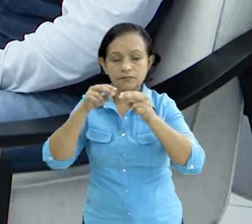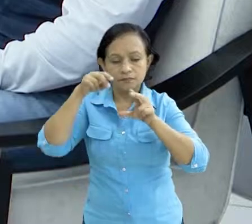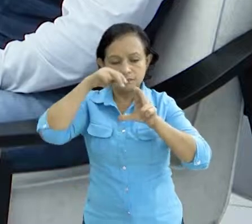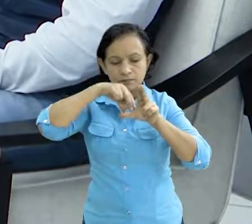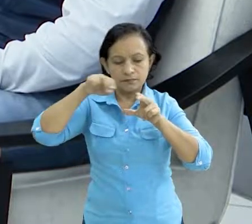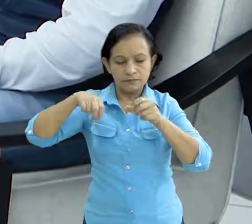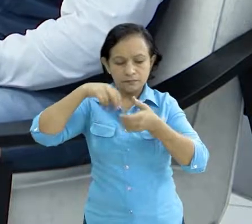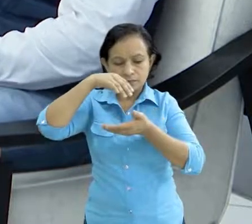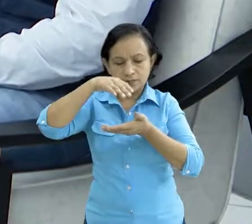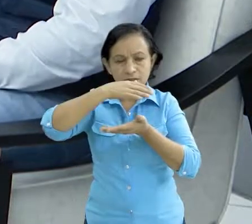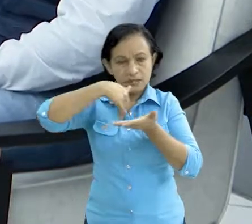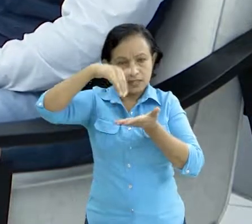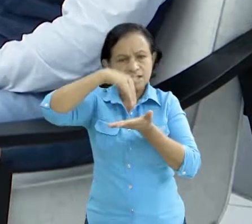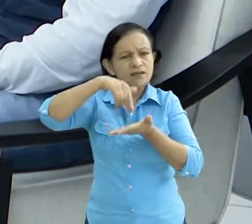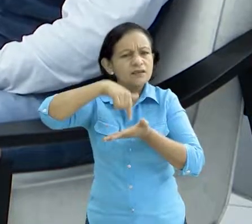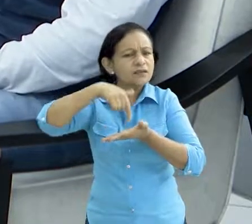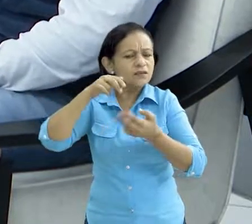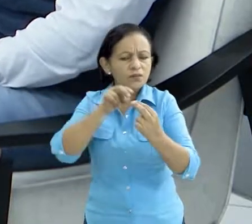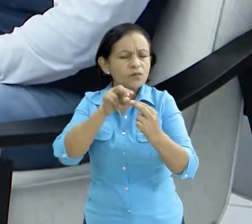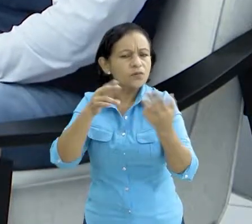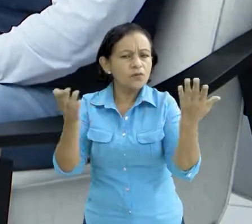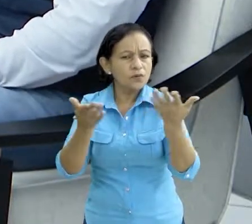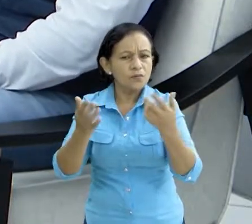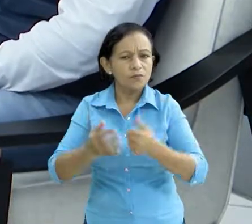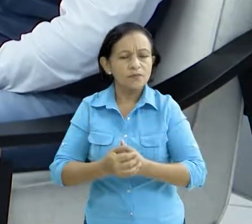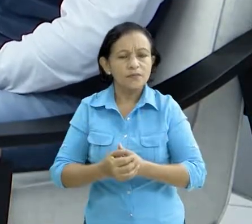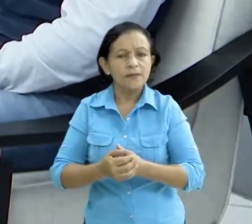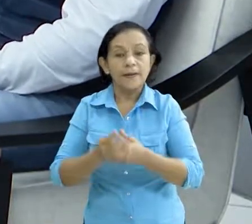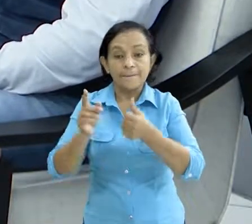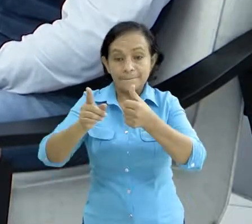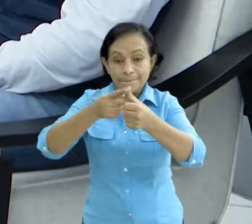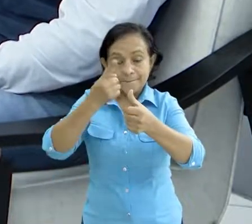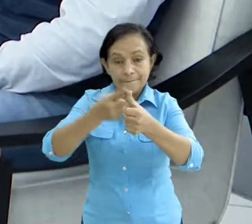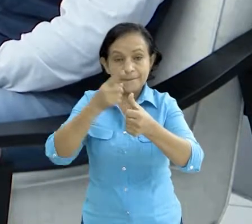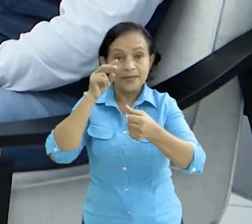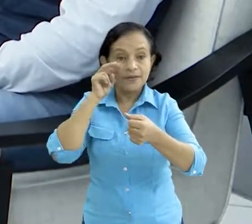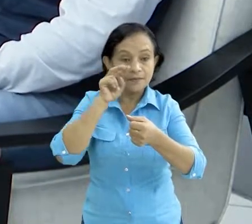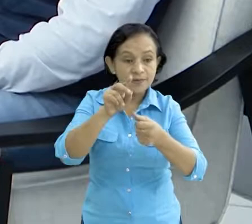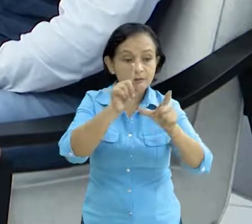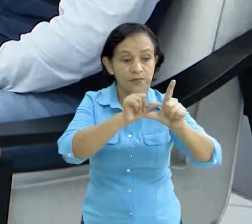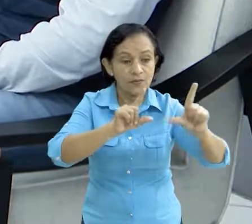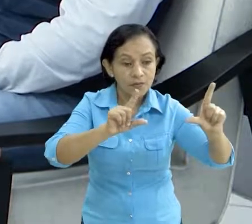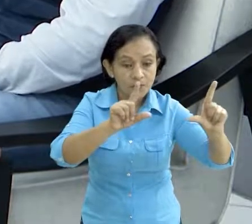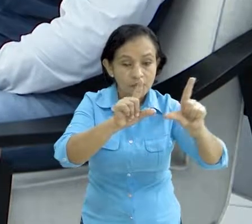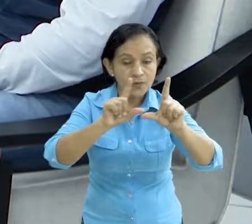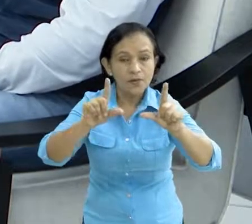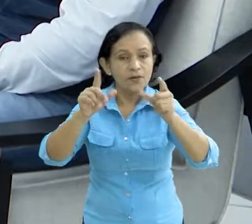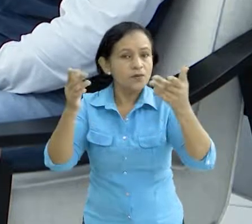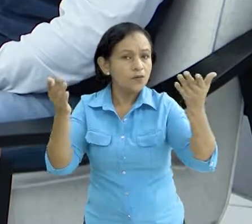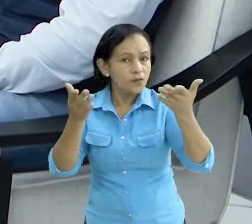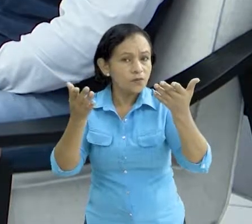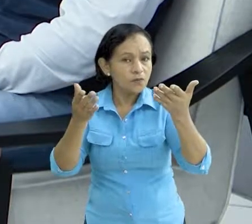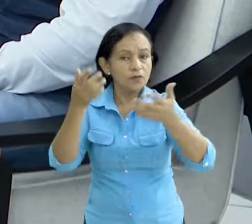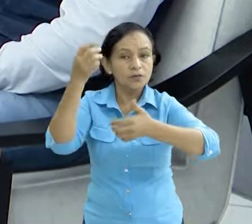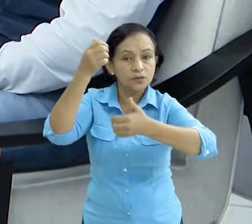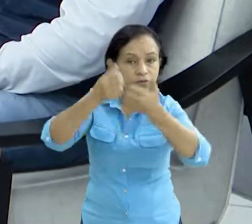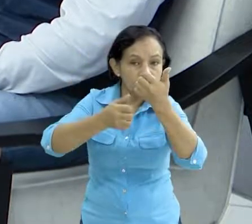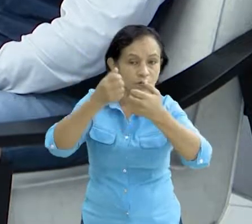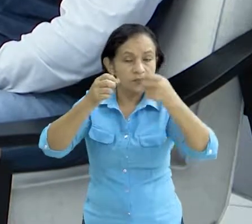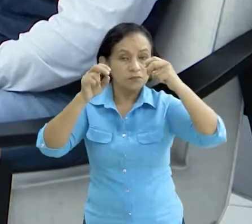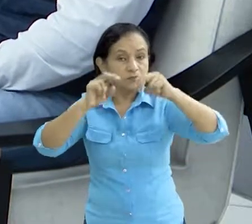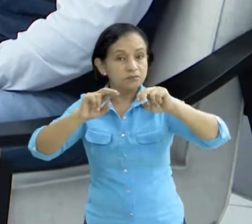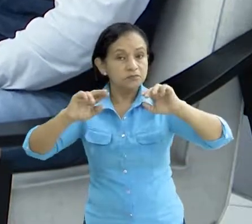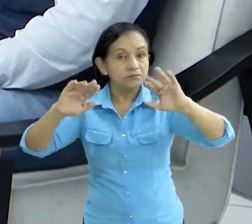central? Claro. Entonces, en primer lugar, cuando vos identificas en un puesto de mando el impacto de un fenómeno